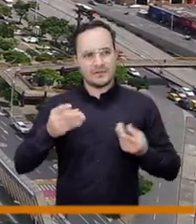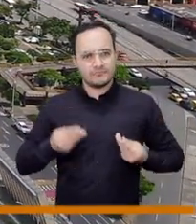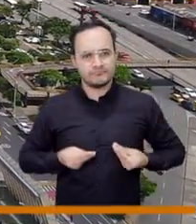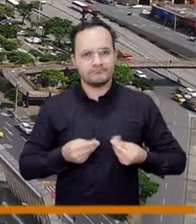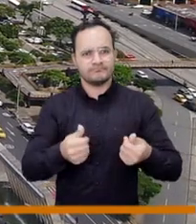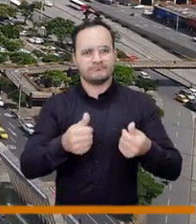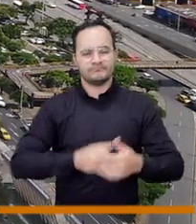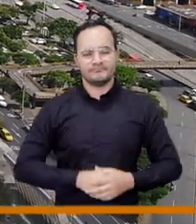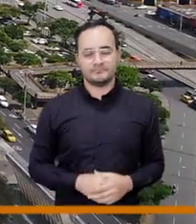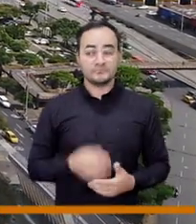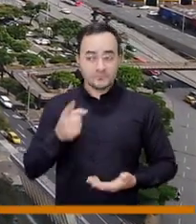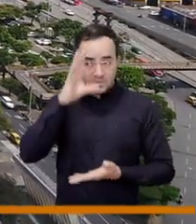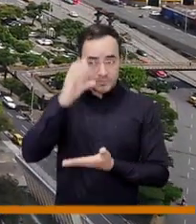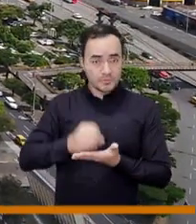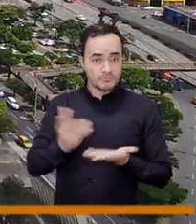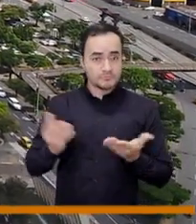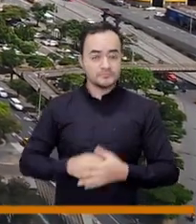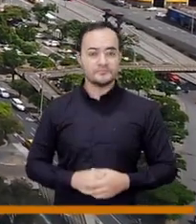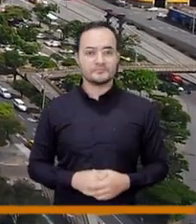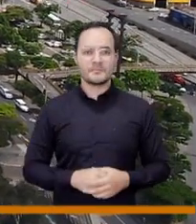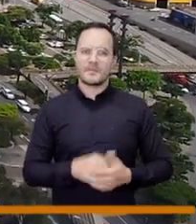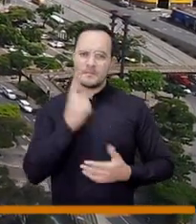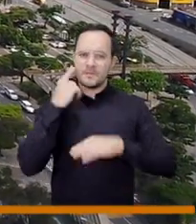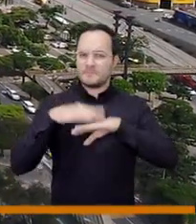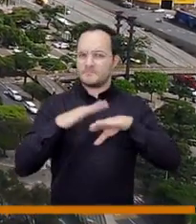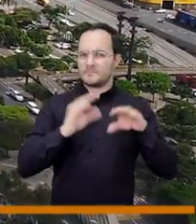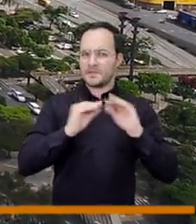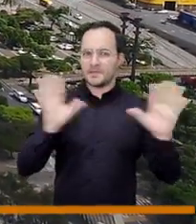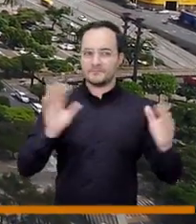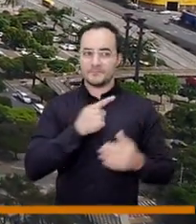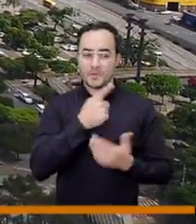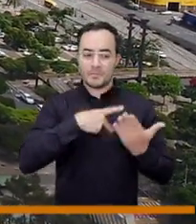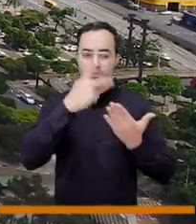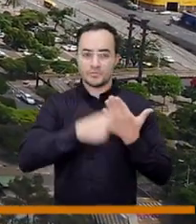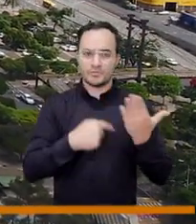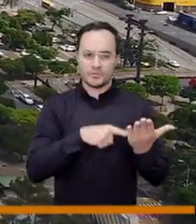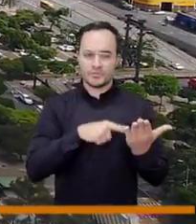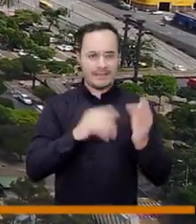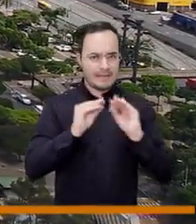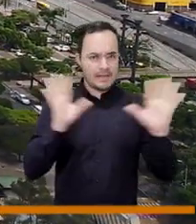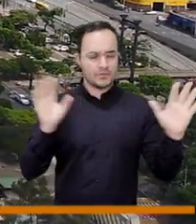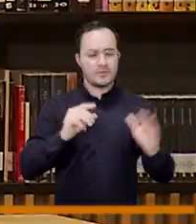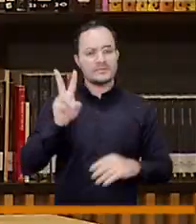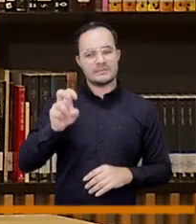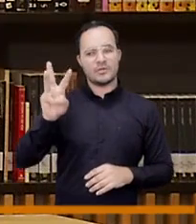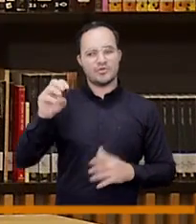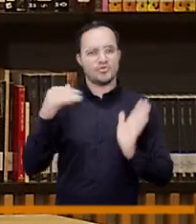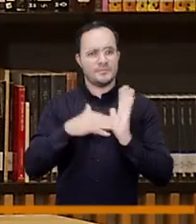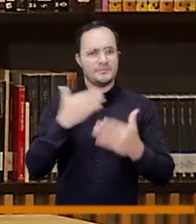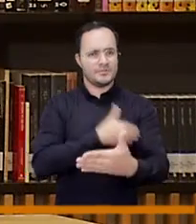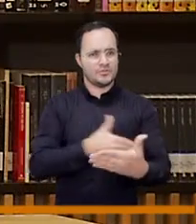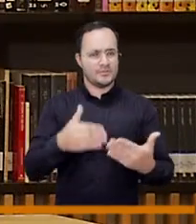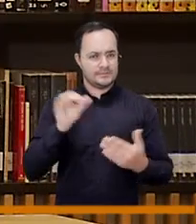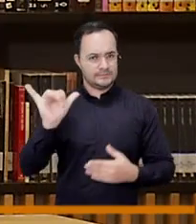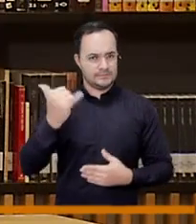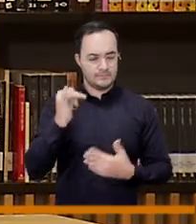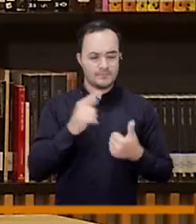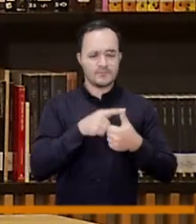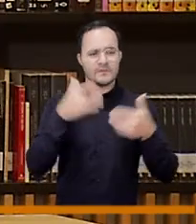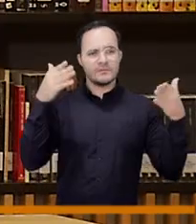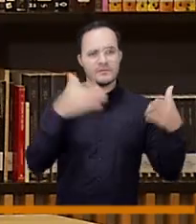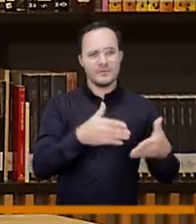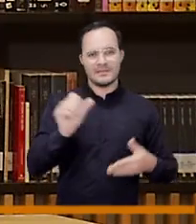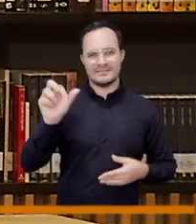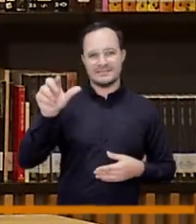concejal claudia bueno lo primero es entender muy bien el proyecto es un proyecto de 78 mil millones de pesos dividido en